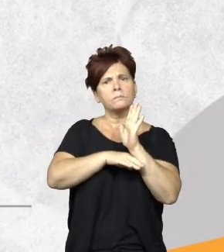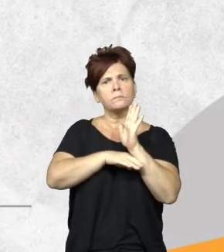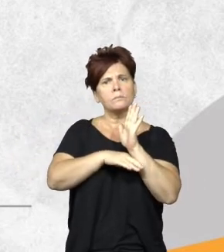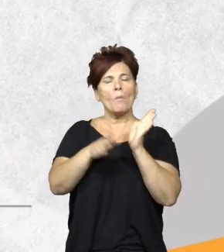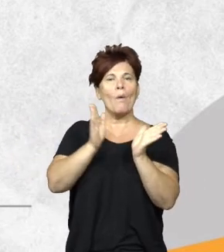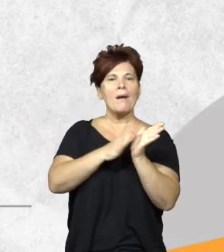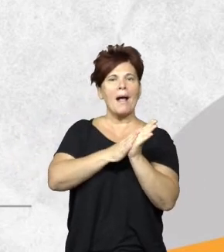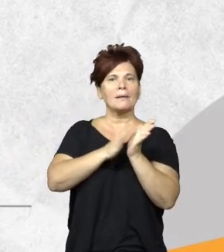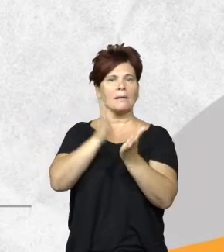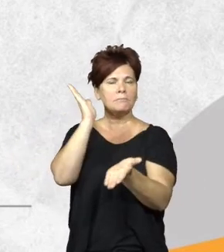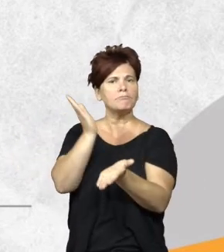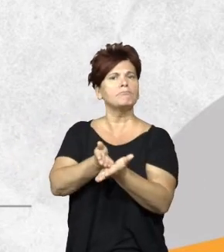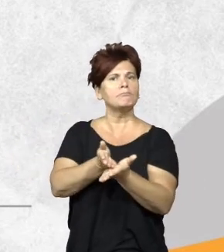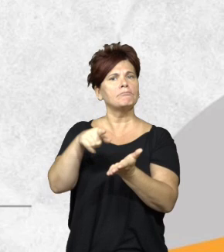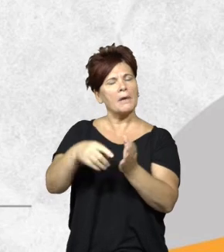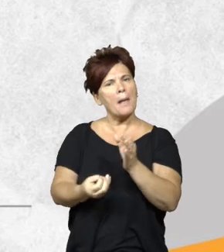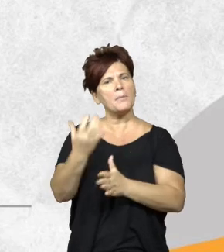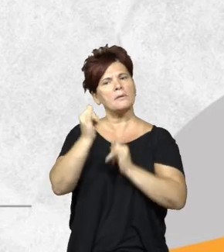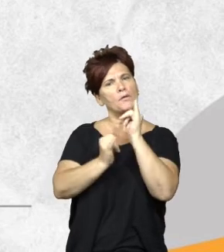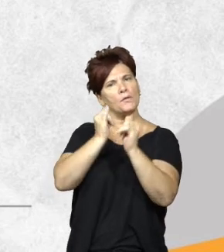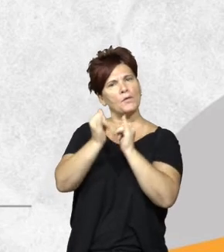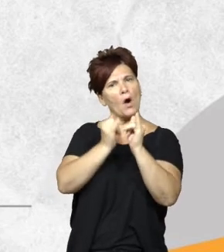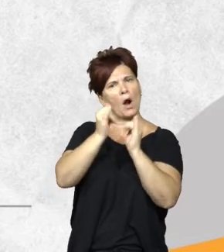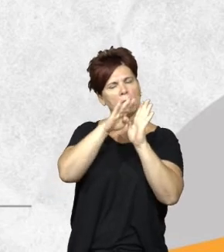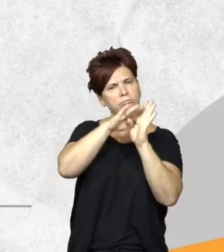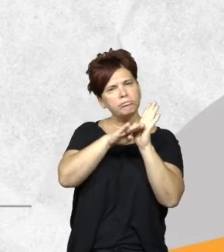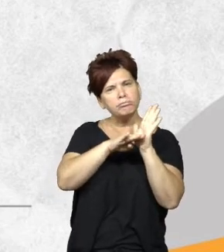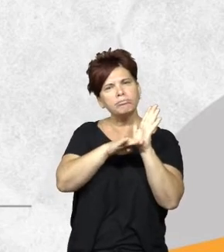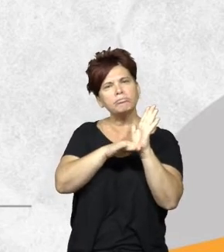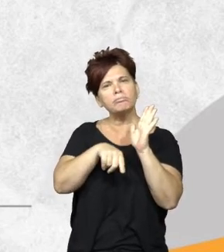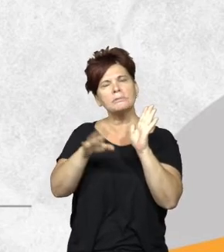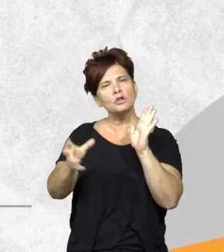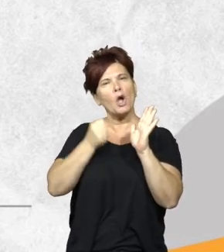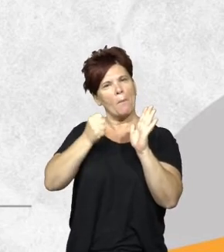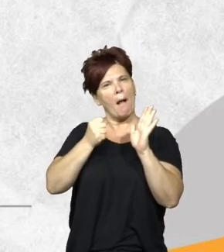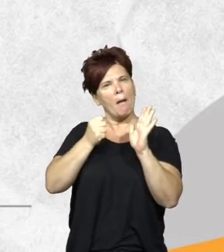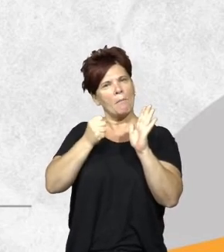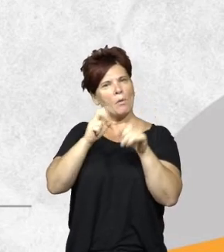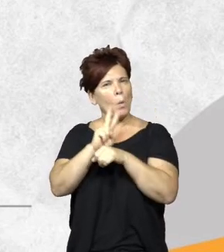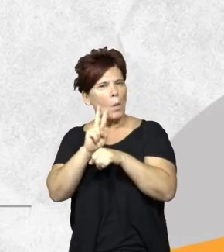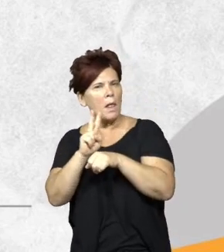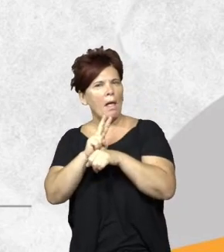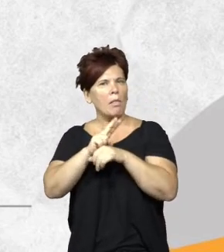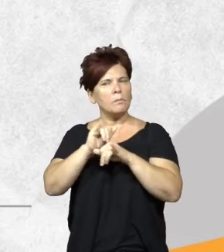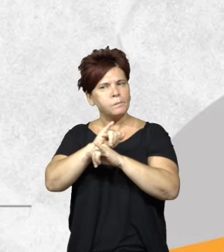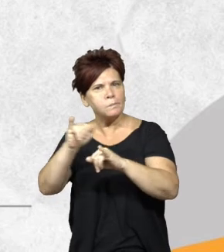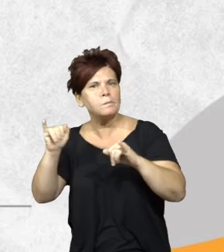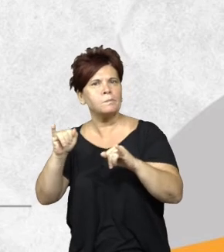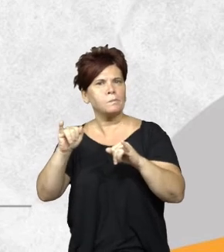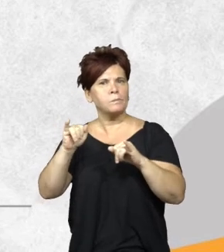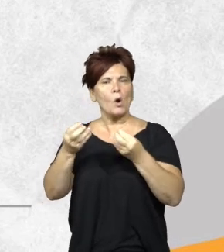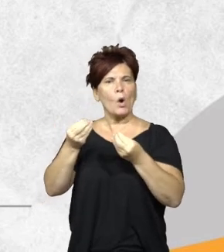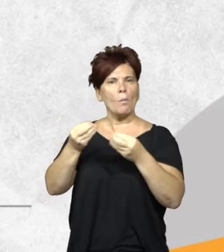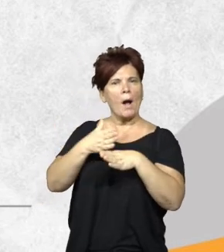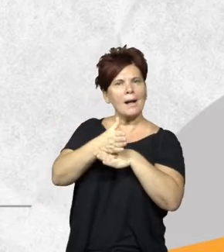solamente que acá se empieza con un informe y ese informe acá tomamos el recaudo de siempre notificar al presunto infractor el acceso